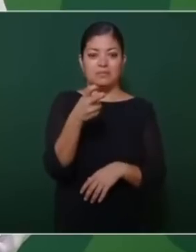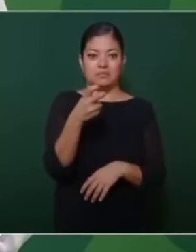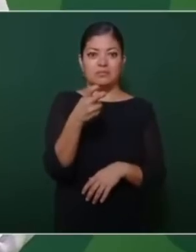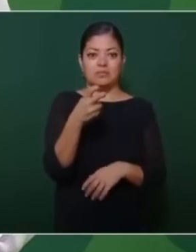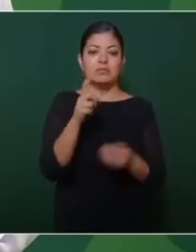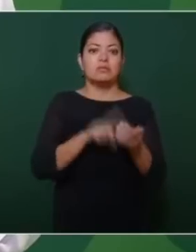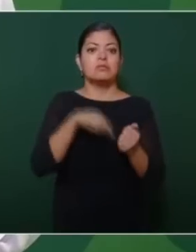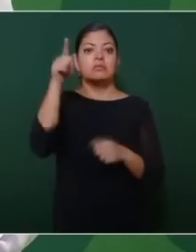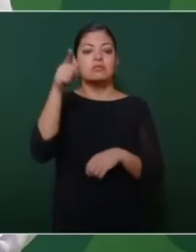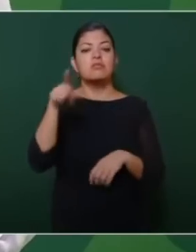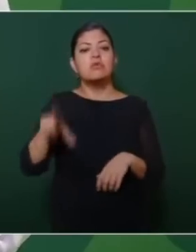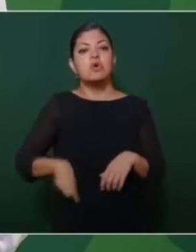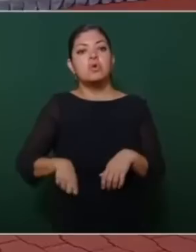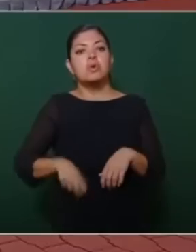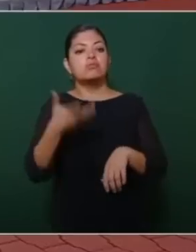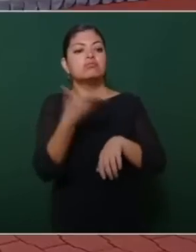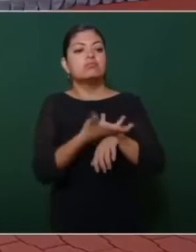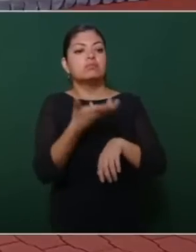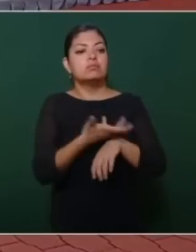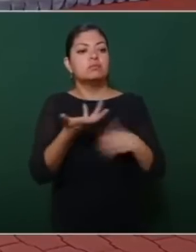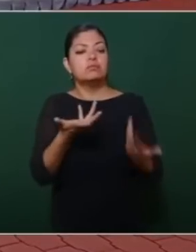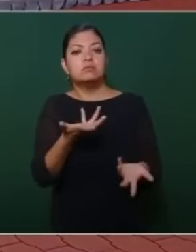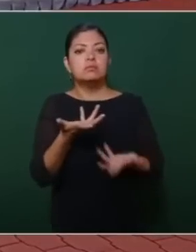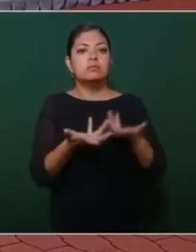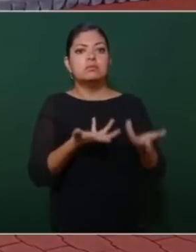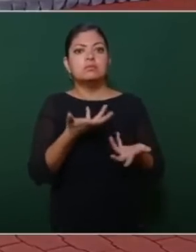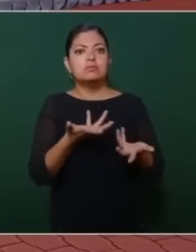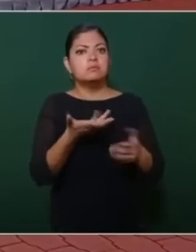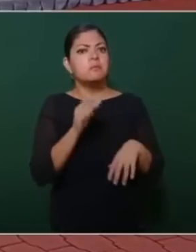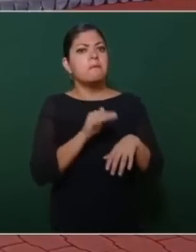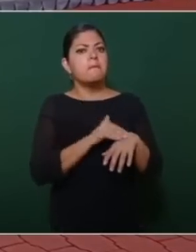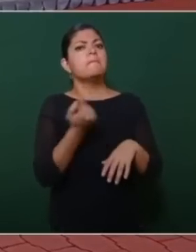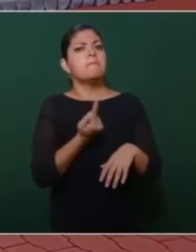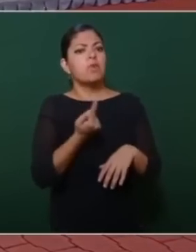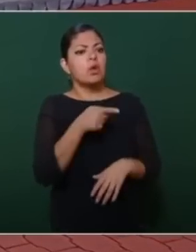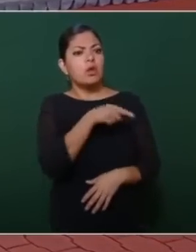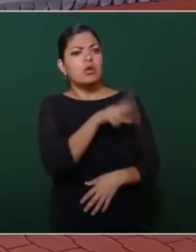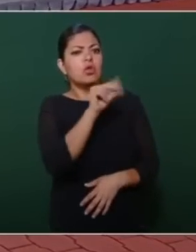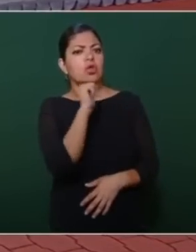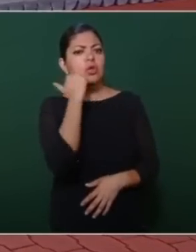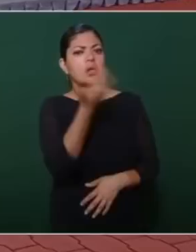del gobierno de Estados Unidos era de que por qué con ellos no